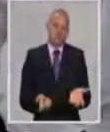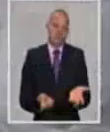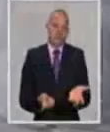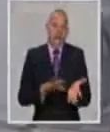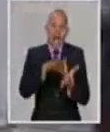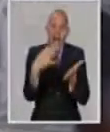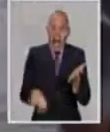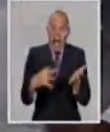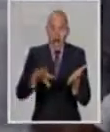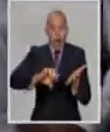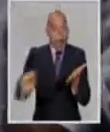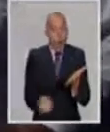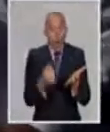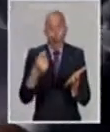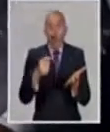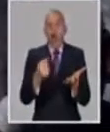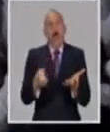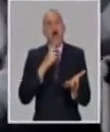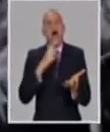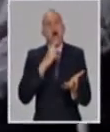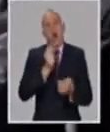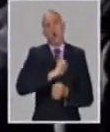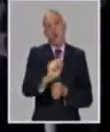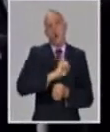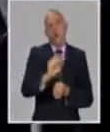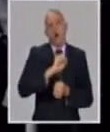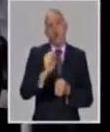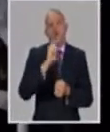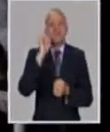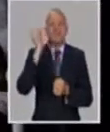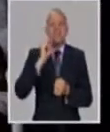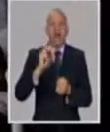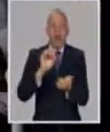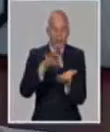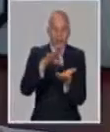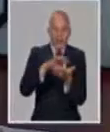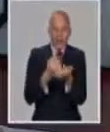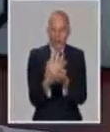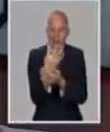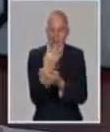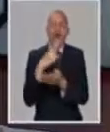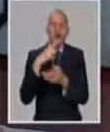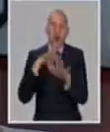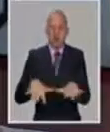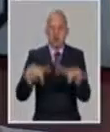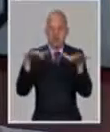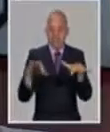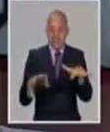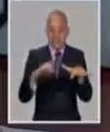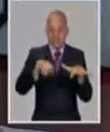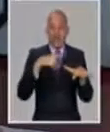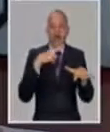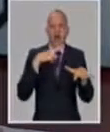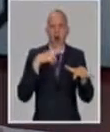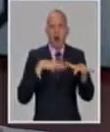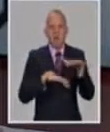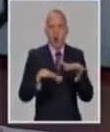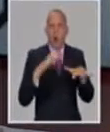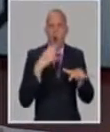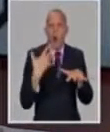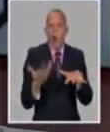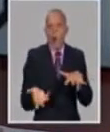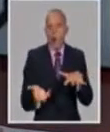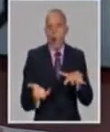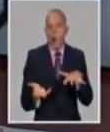y por tanto los productores necesitan consumir bastante agua para lo cual se ha establecido mediante las